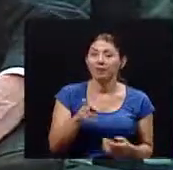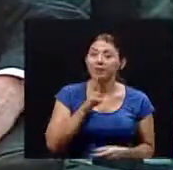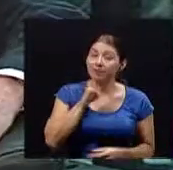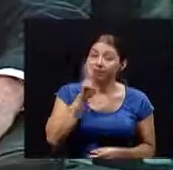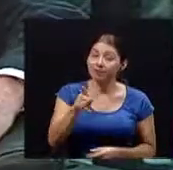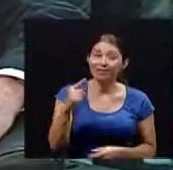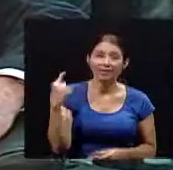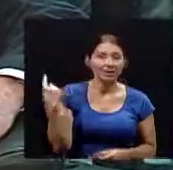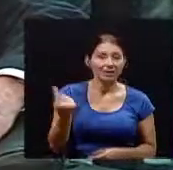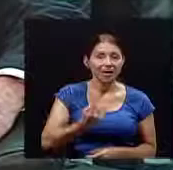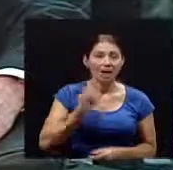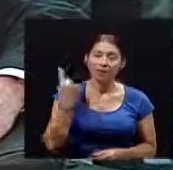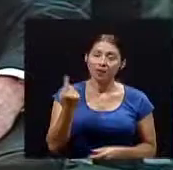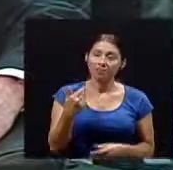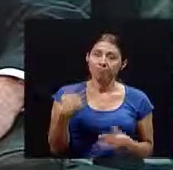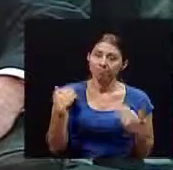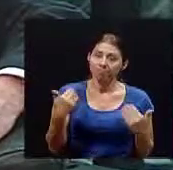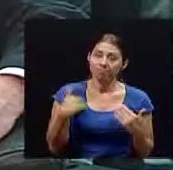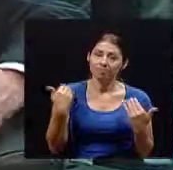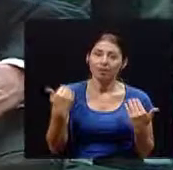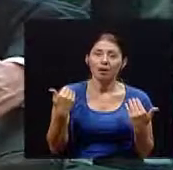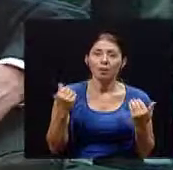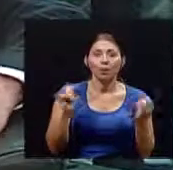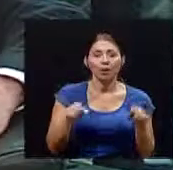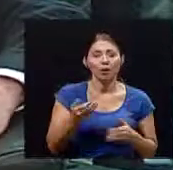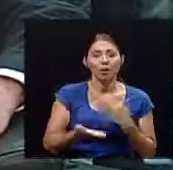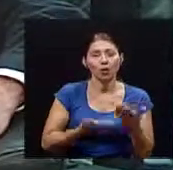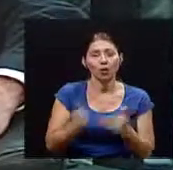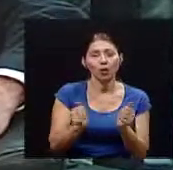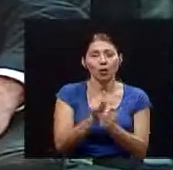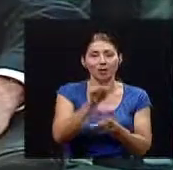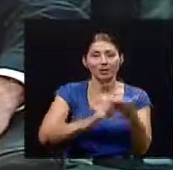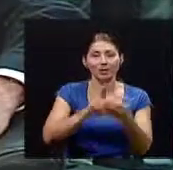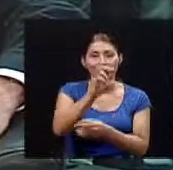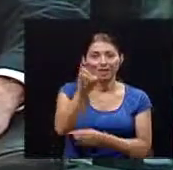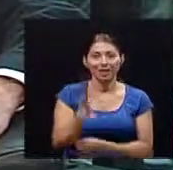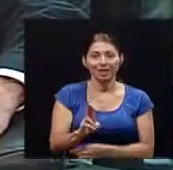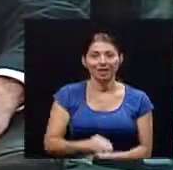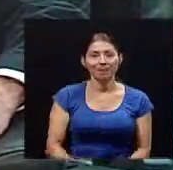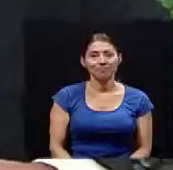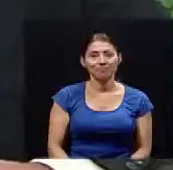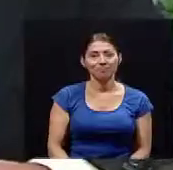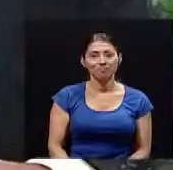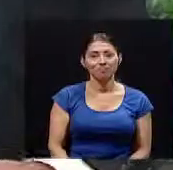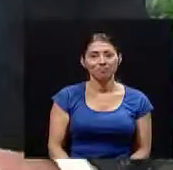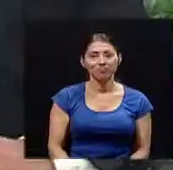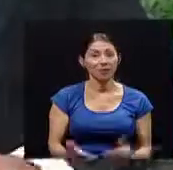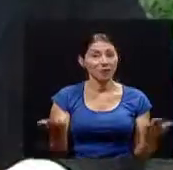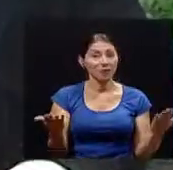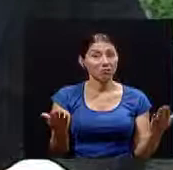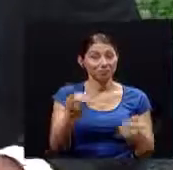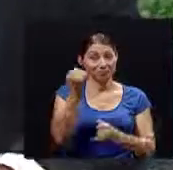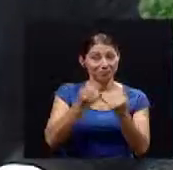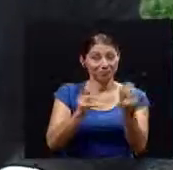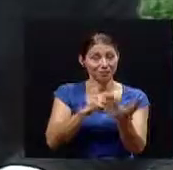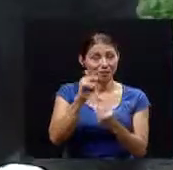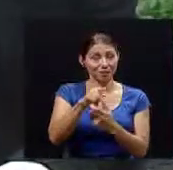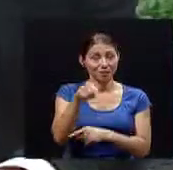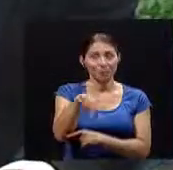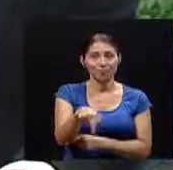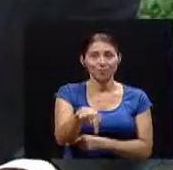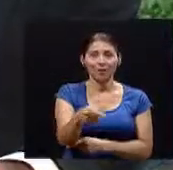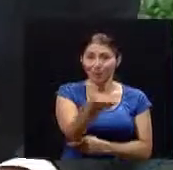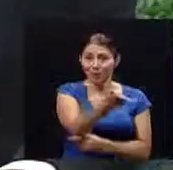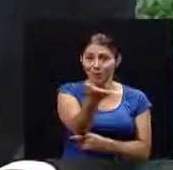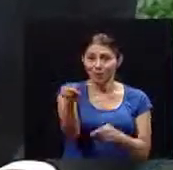y definitivamente siempre eso un gusto poder colaborar con la Universidad de Costa Rica bueno nos despedimos por